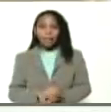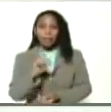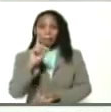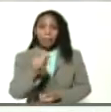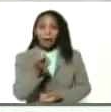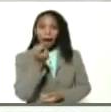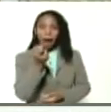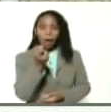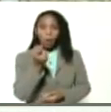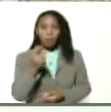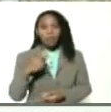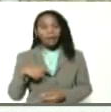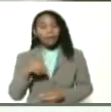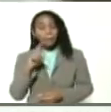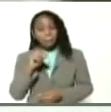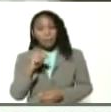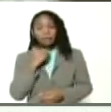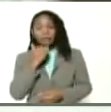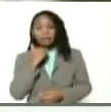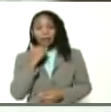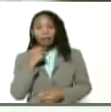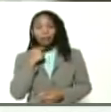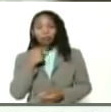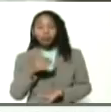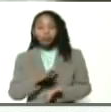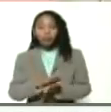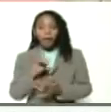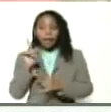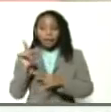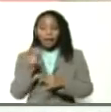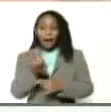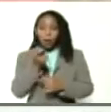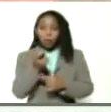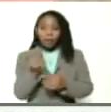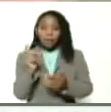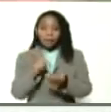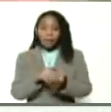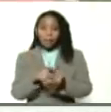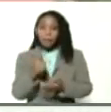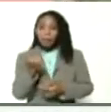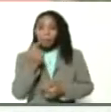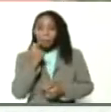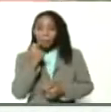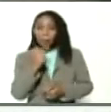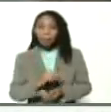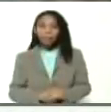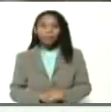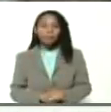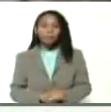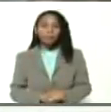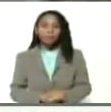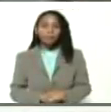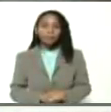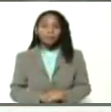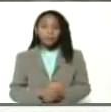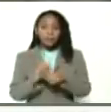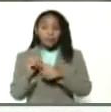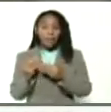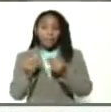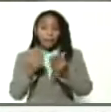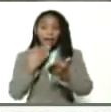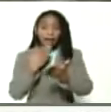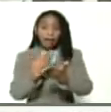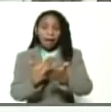envía de extinción coordinen para que esas caraotas lleguen para probarlas y bueno y darle el